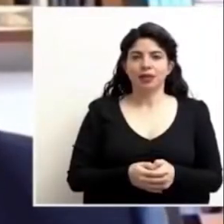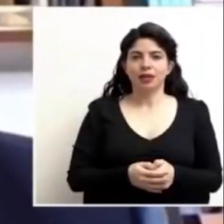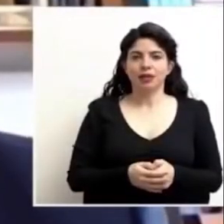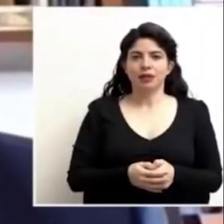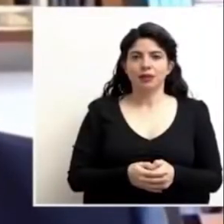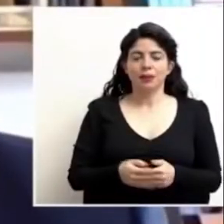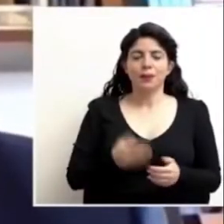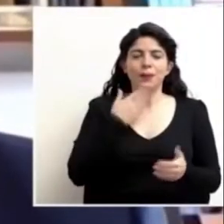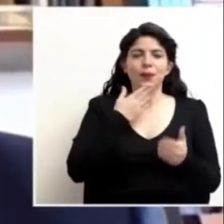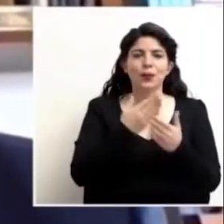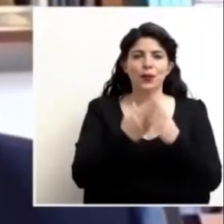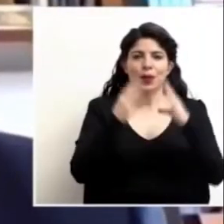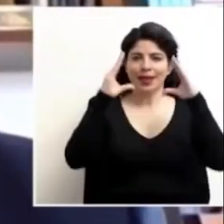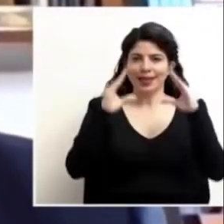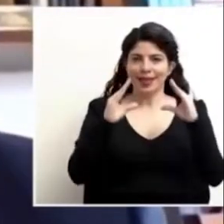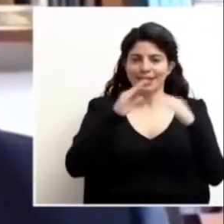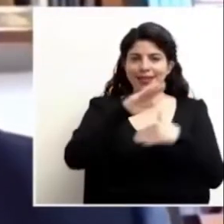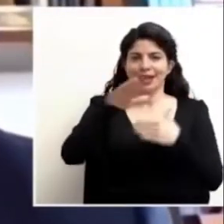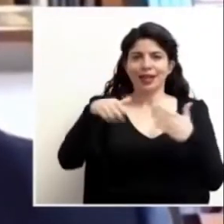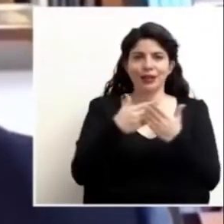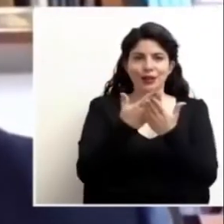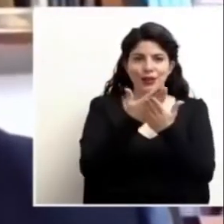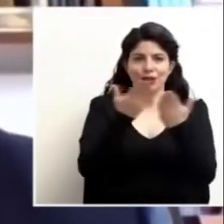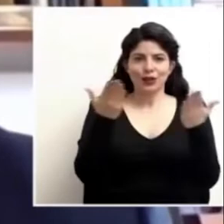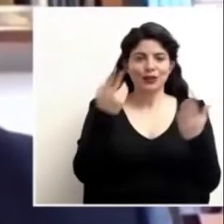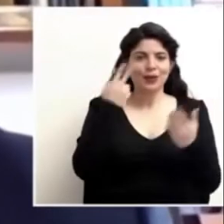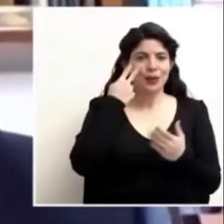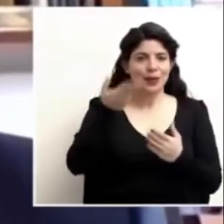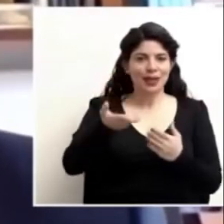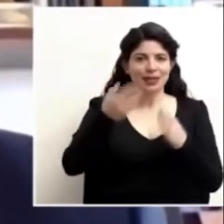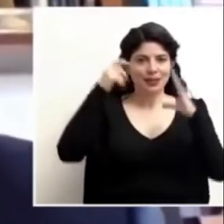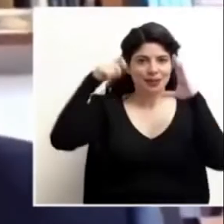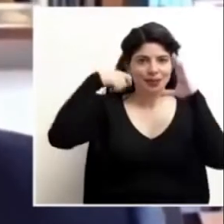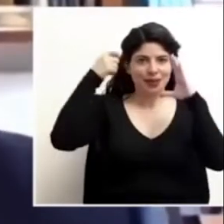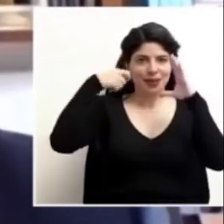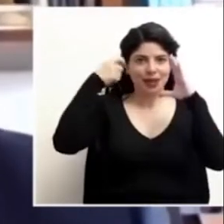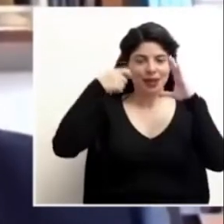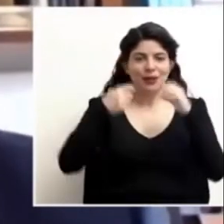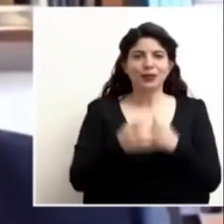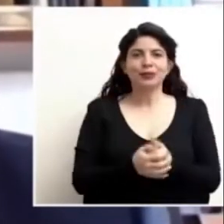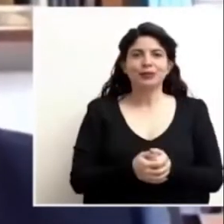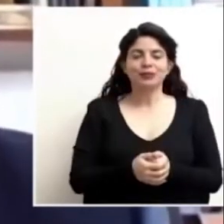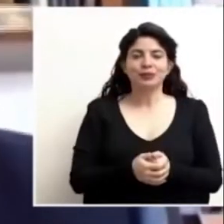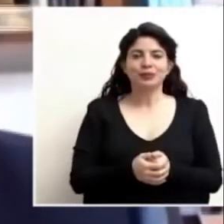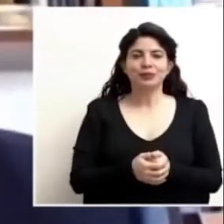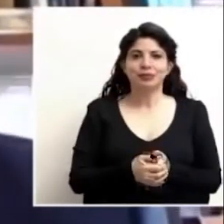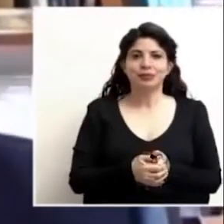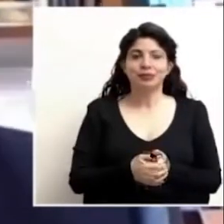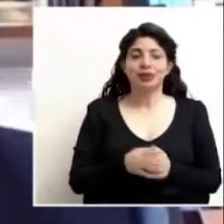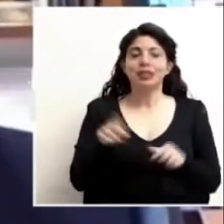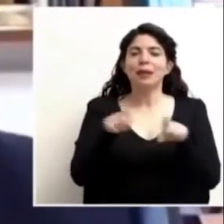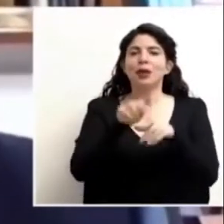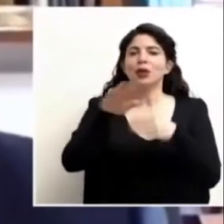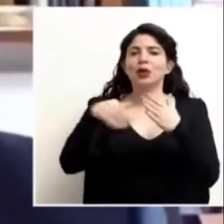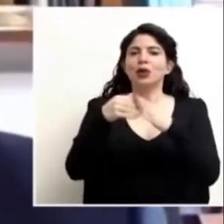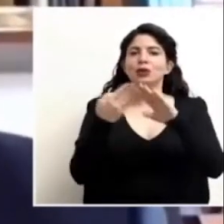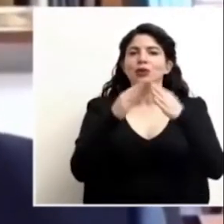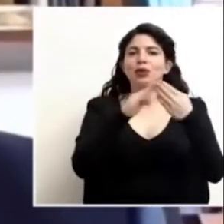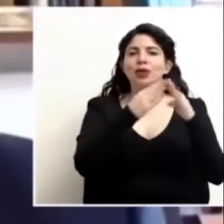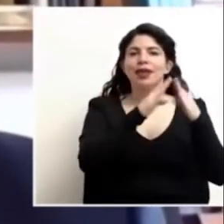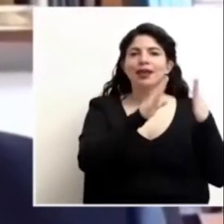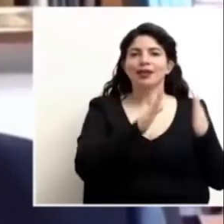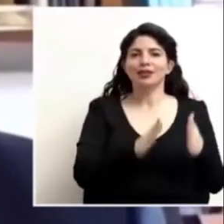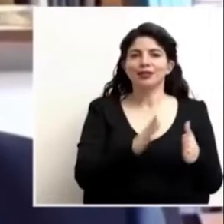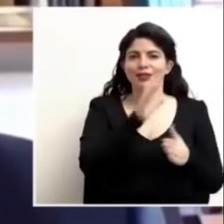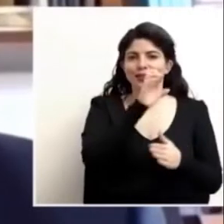Muy buenas tardes a todas y a todos que siguen esta transmisión y a la ciudadanía costarricense. Hoy tenemos